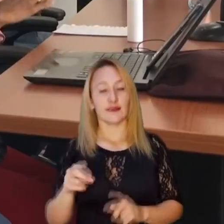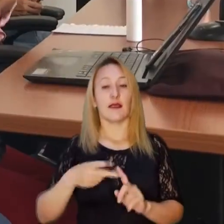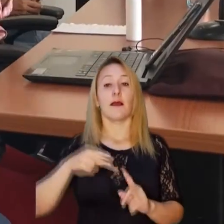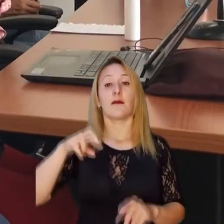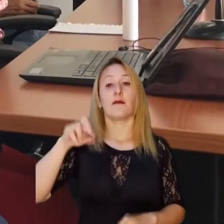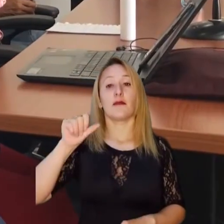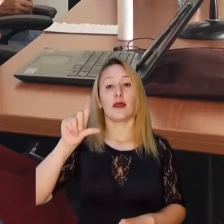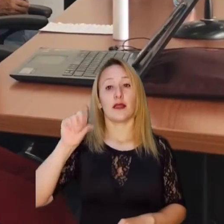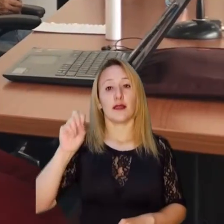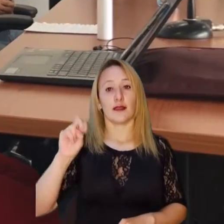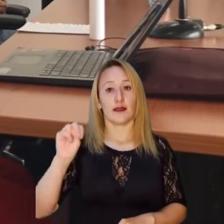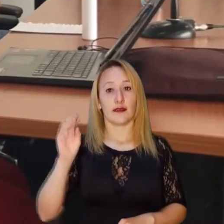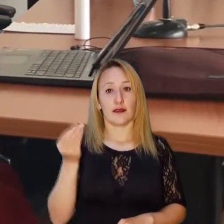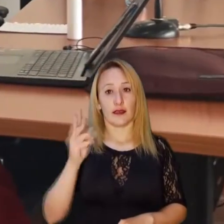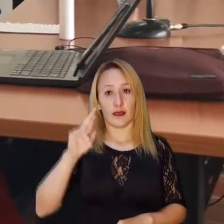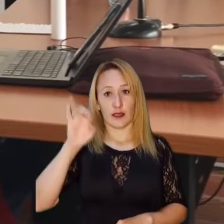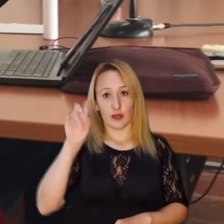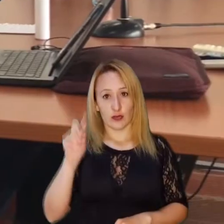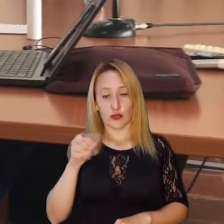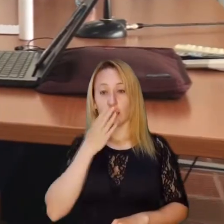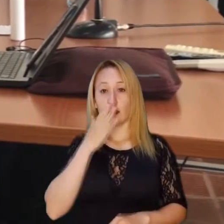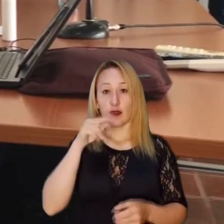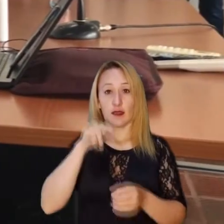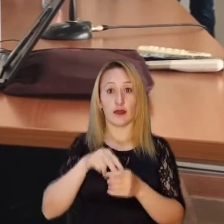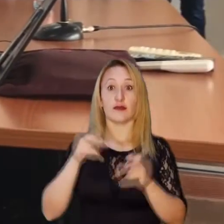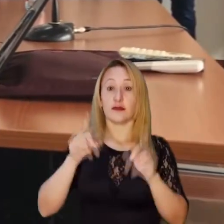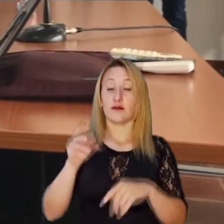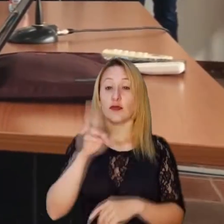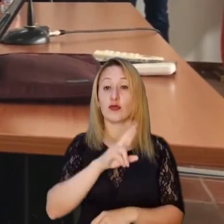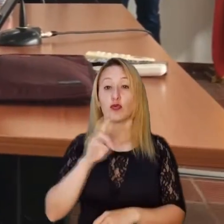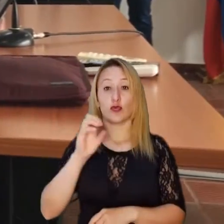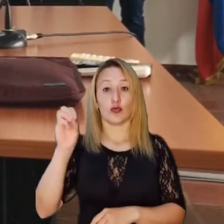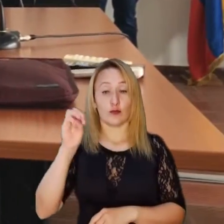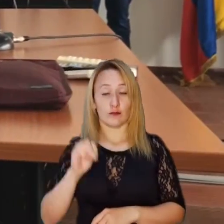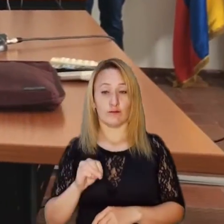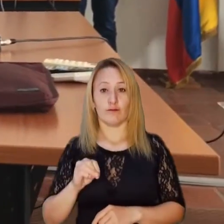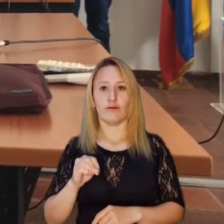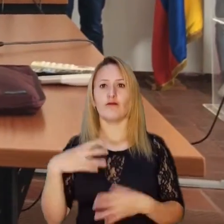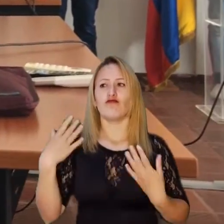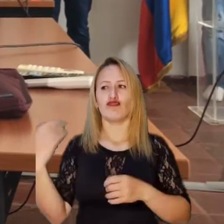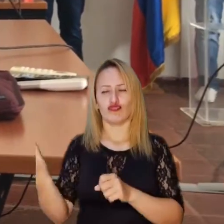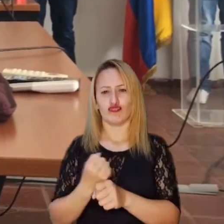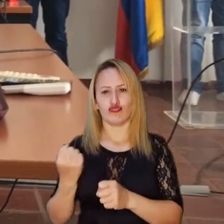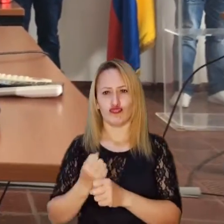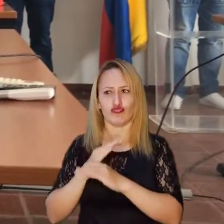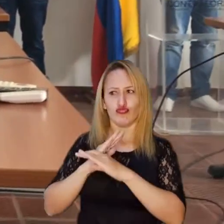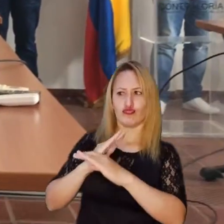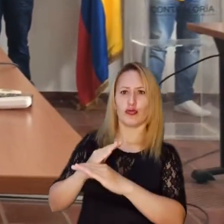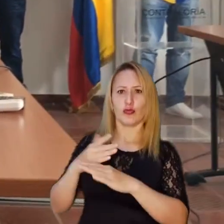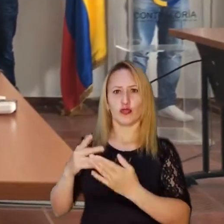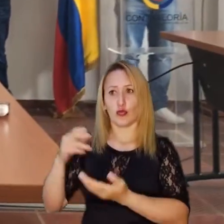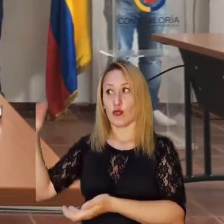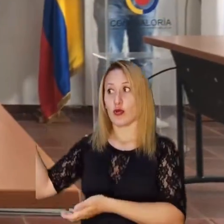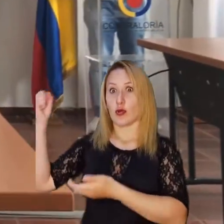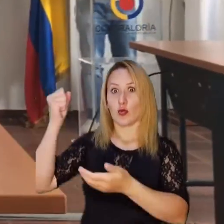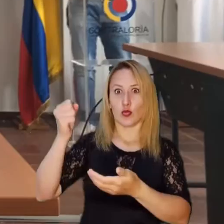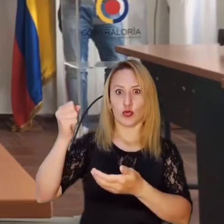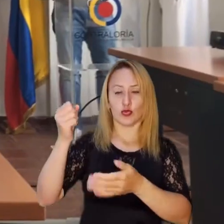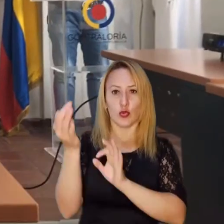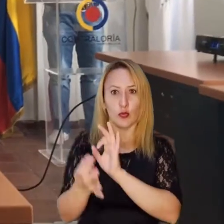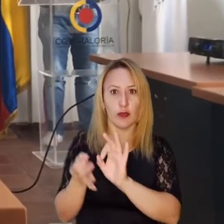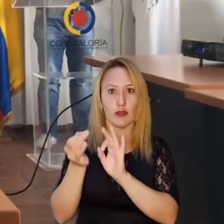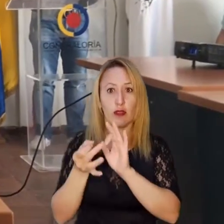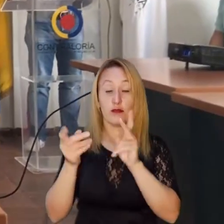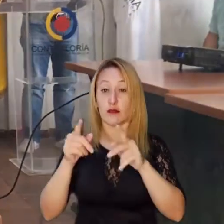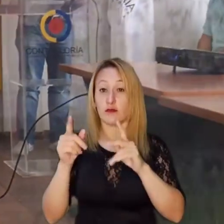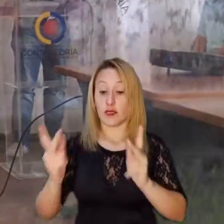afrocolombianos, de las comunidades negras, de los raizales, de los palenqueros, de las comunidades indígenas y de los gitanos orrún.